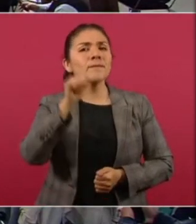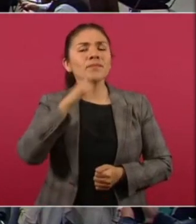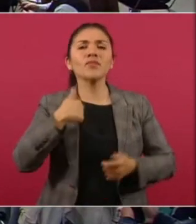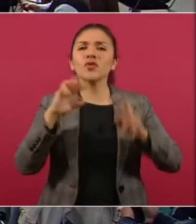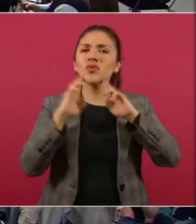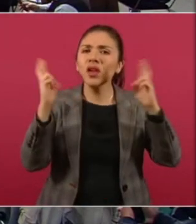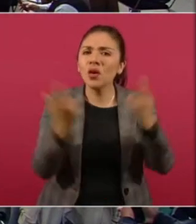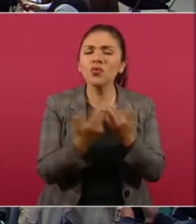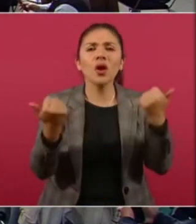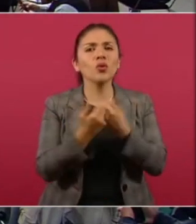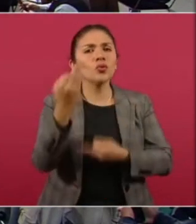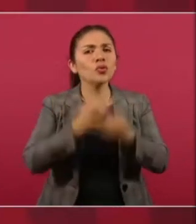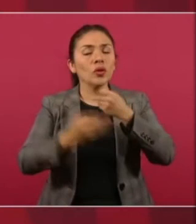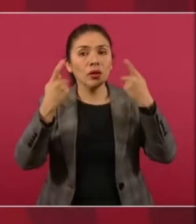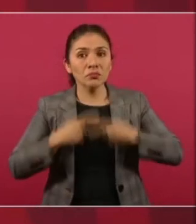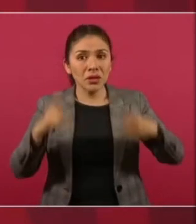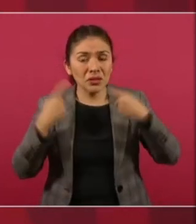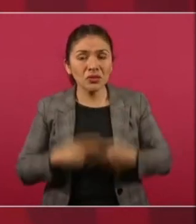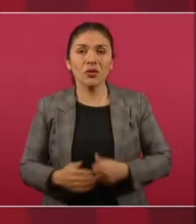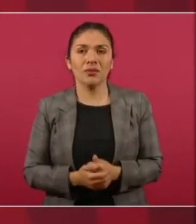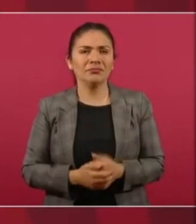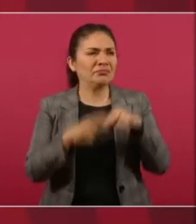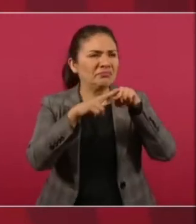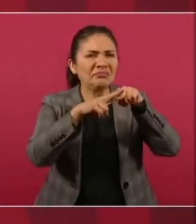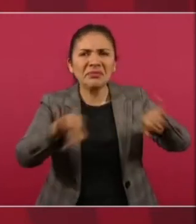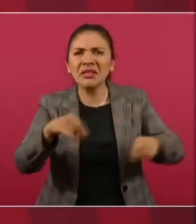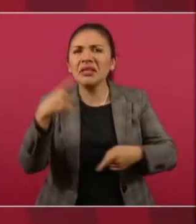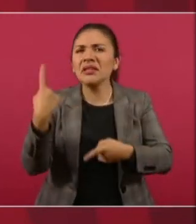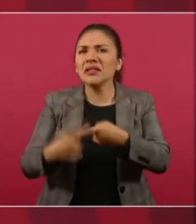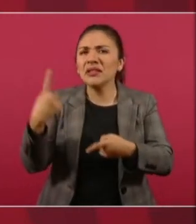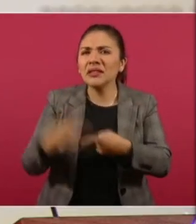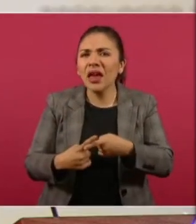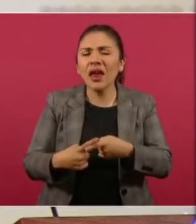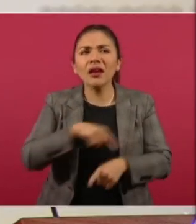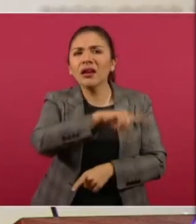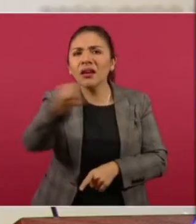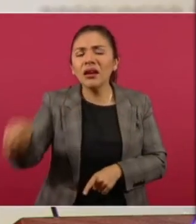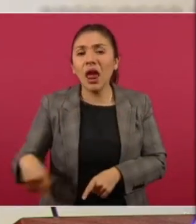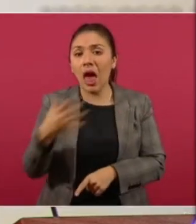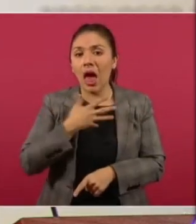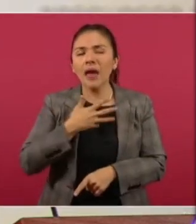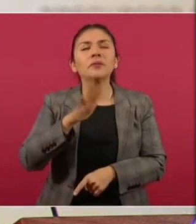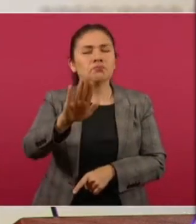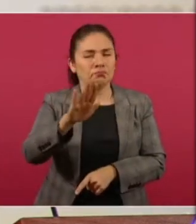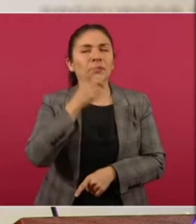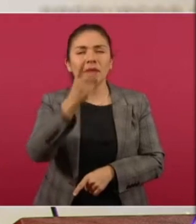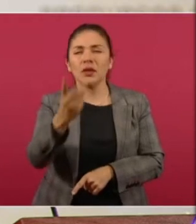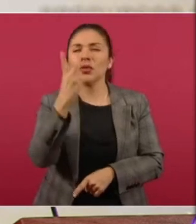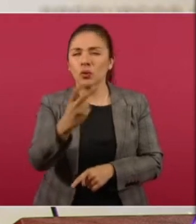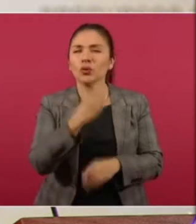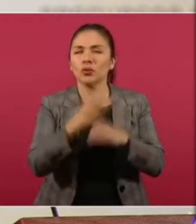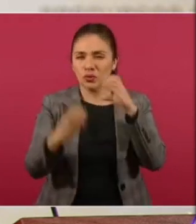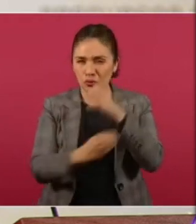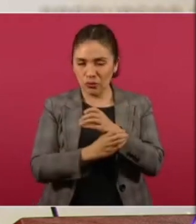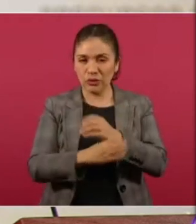a tapar el camino. No hay nadie que tenga... Te voy a decir dos cosas. Por